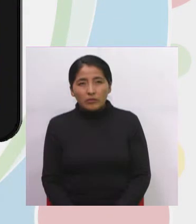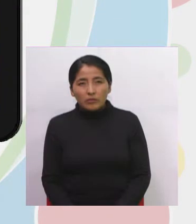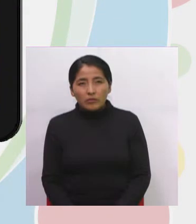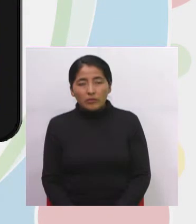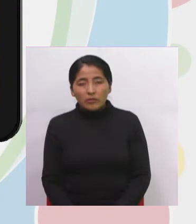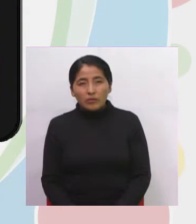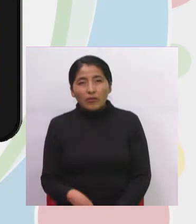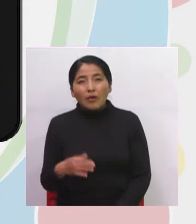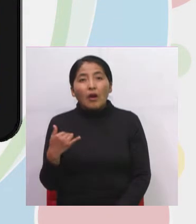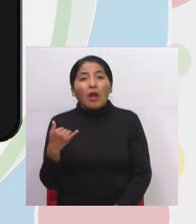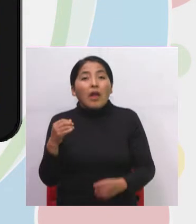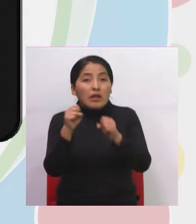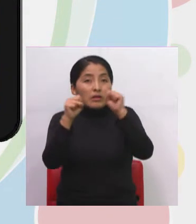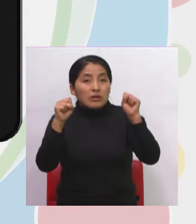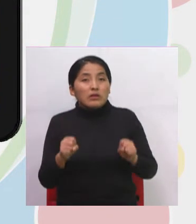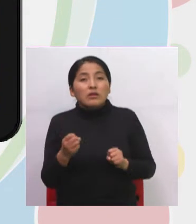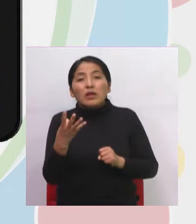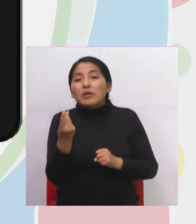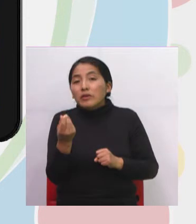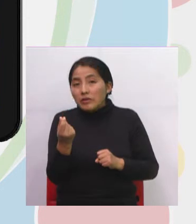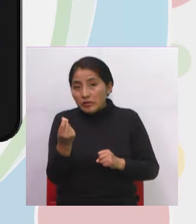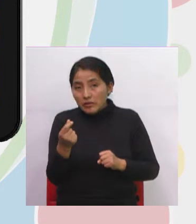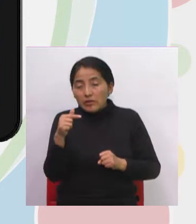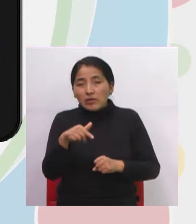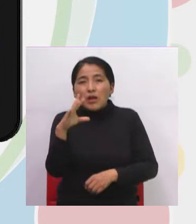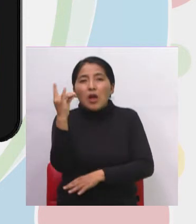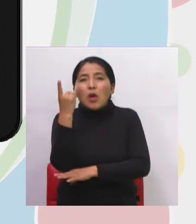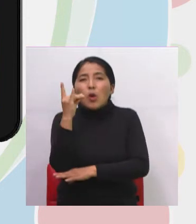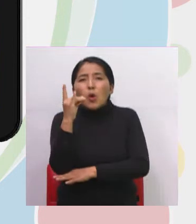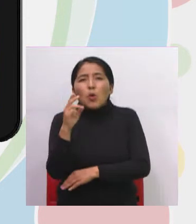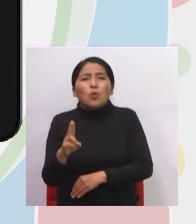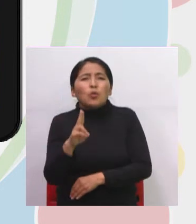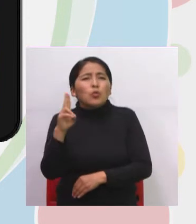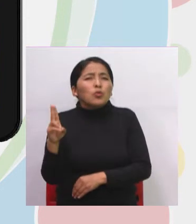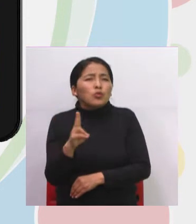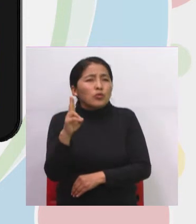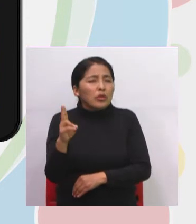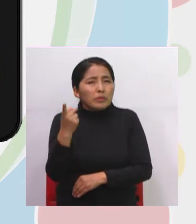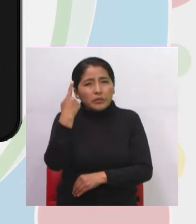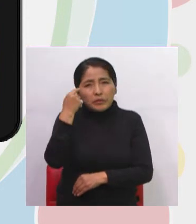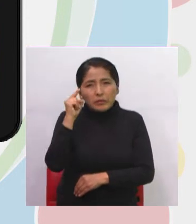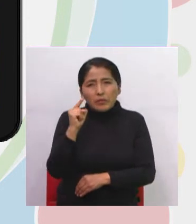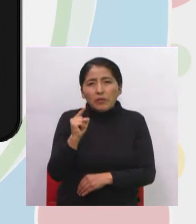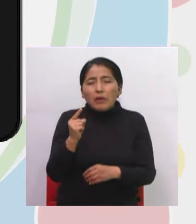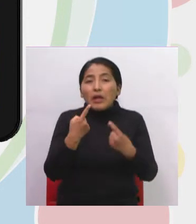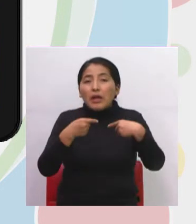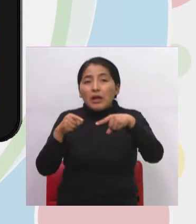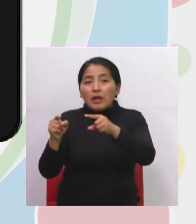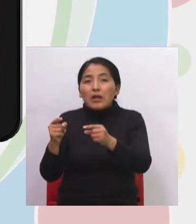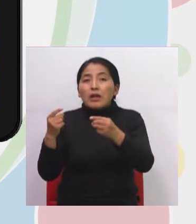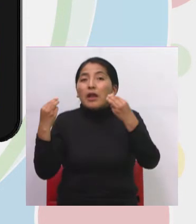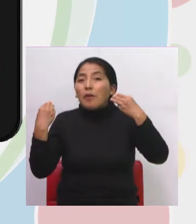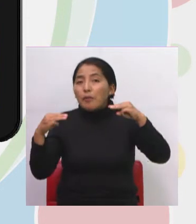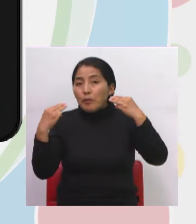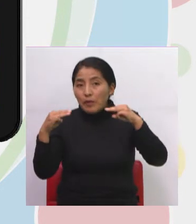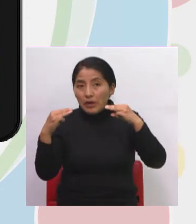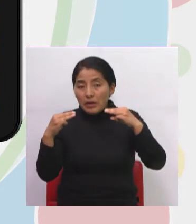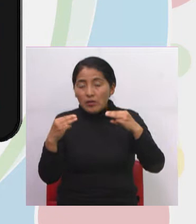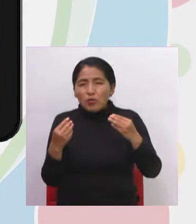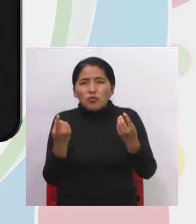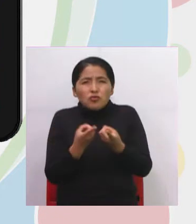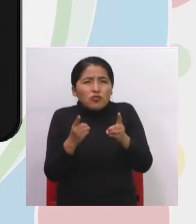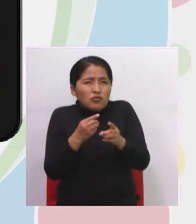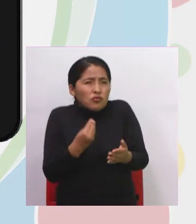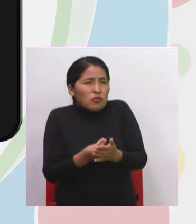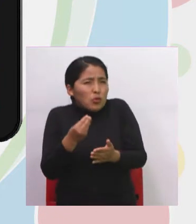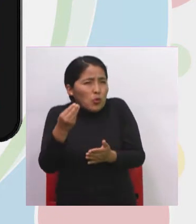Nuestro sistema monetario, por ejemplo, nos sirve cuando vamos al mercado cuando vamos a comprar los